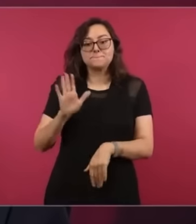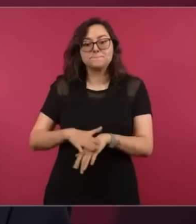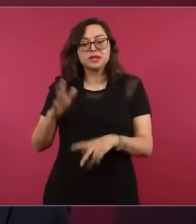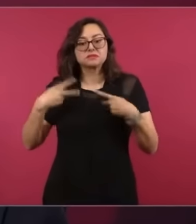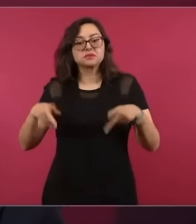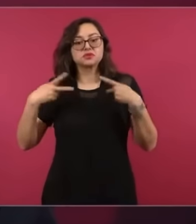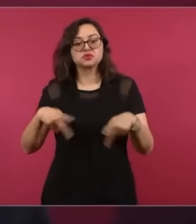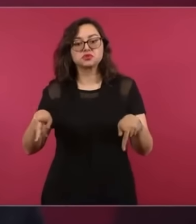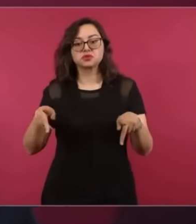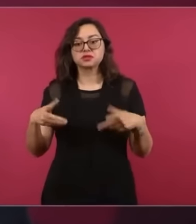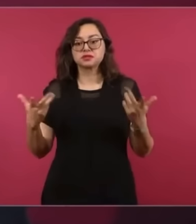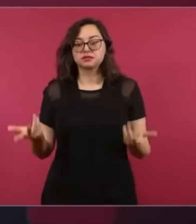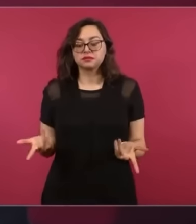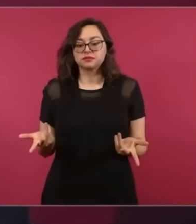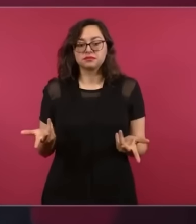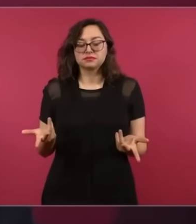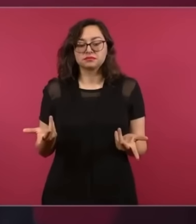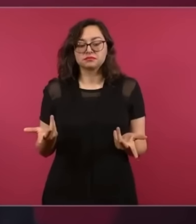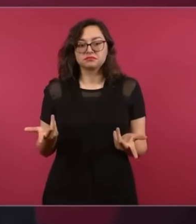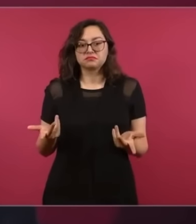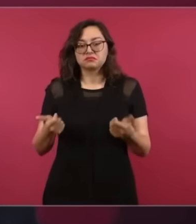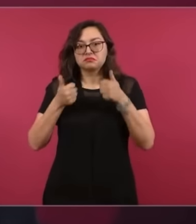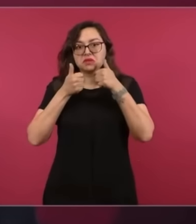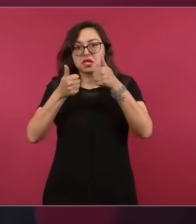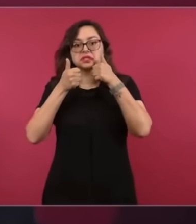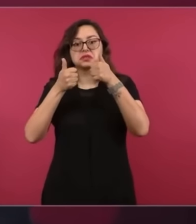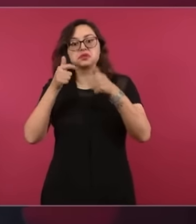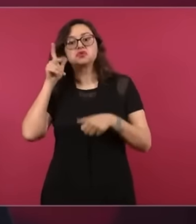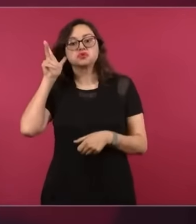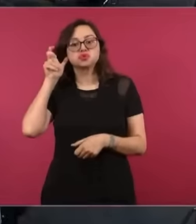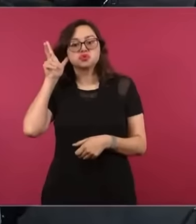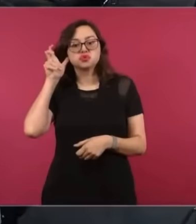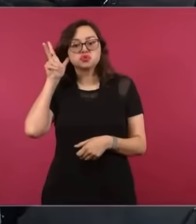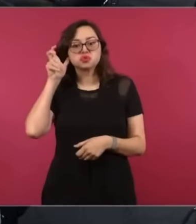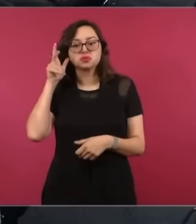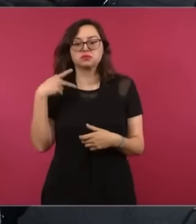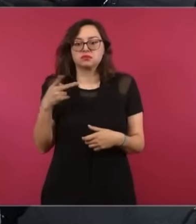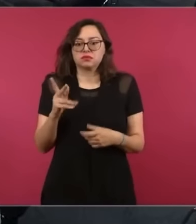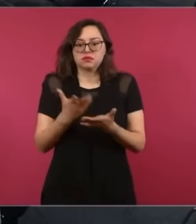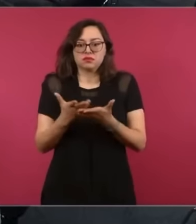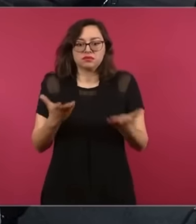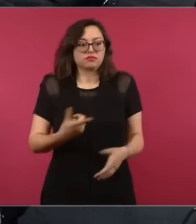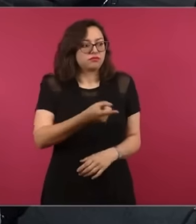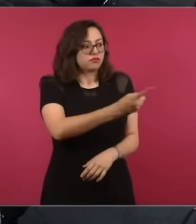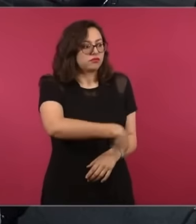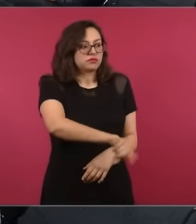Y ahora no la censuraron.